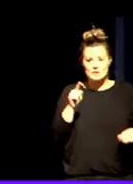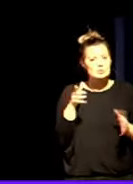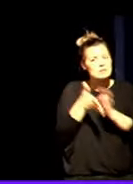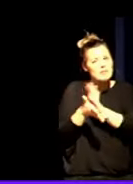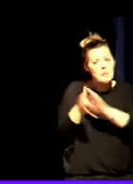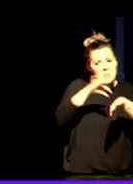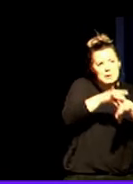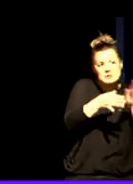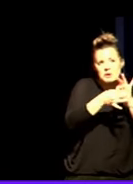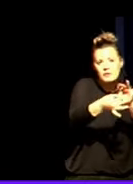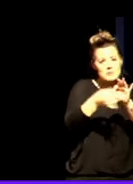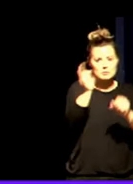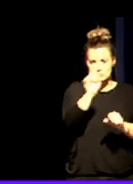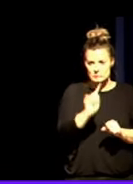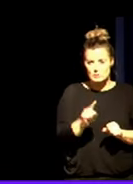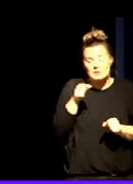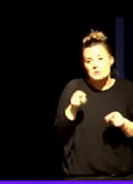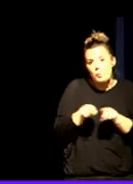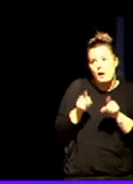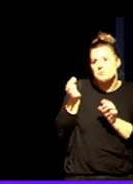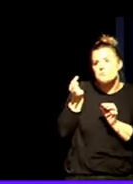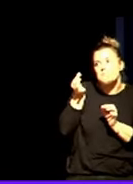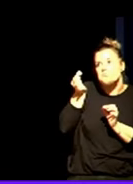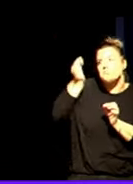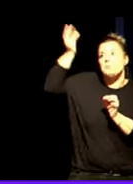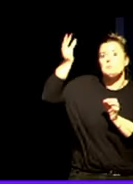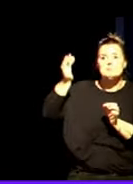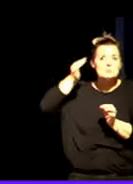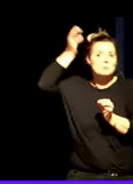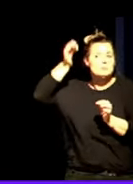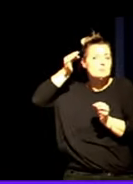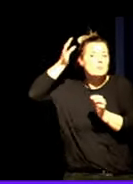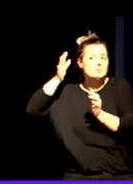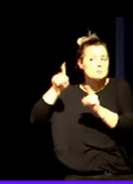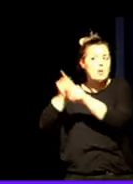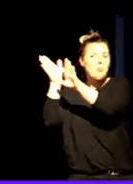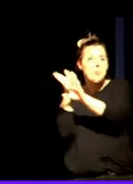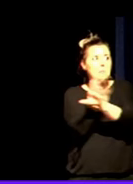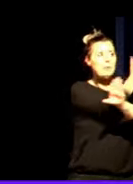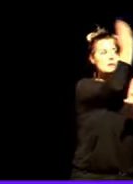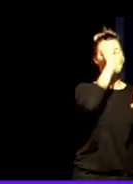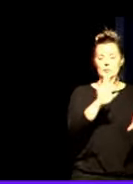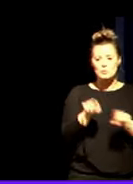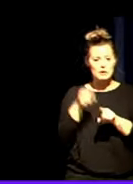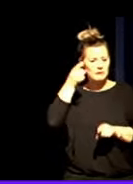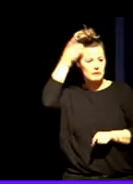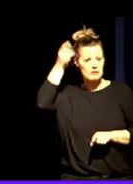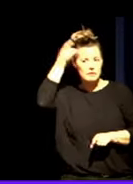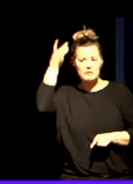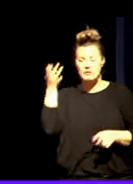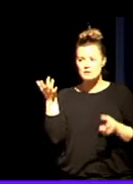suicidas no patológicas son intermitentes, leves, poco intensas, pasajeras. Pero las ideas suicidas pueden